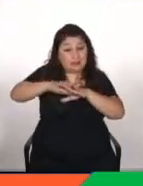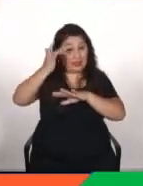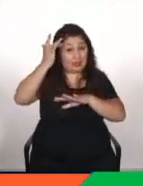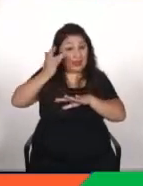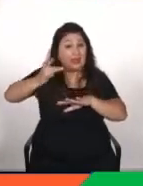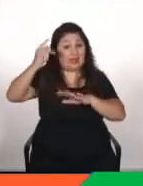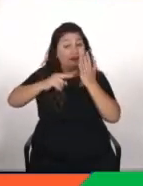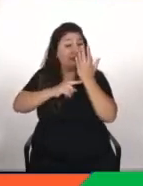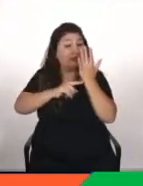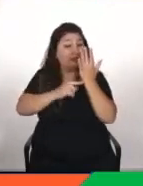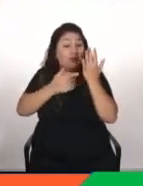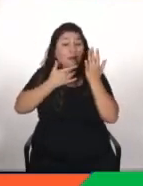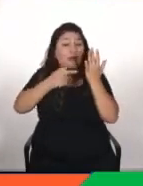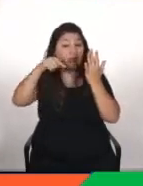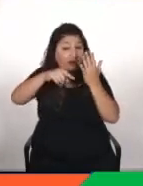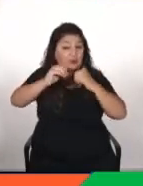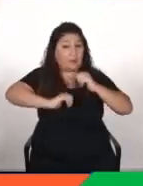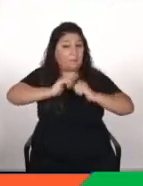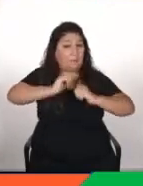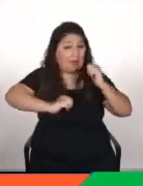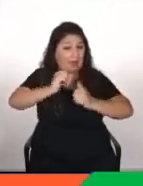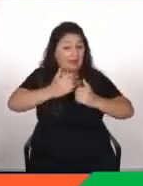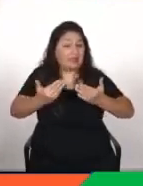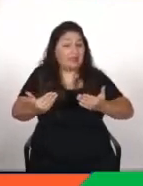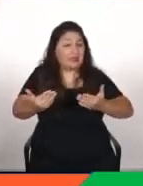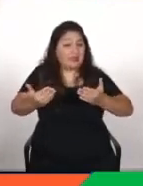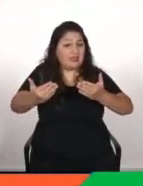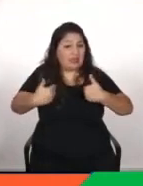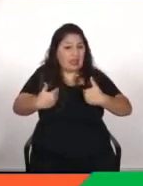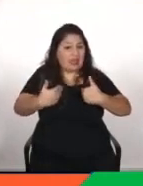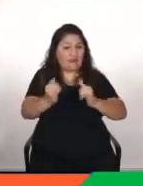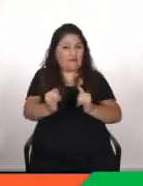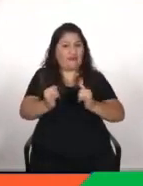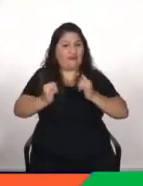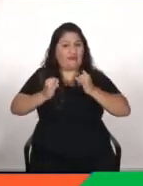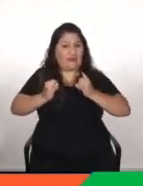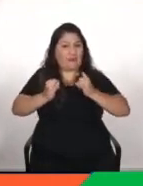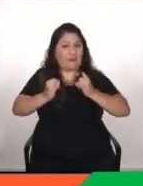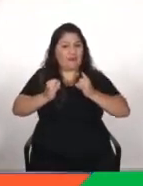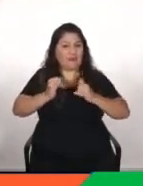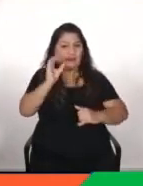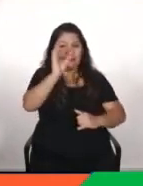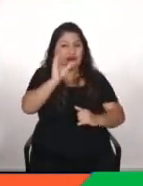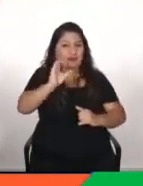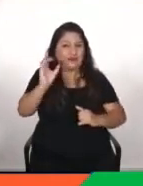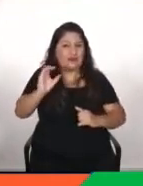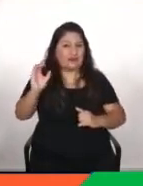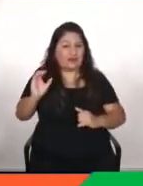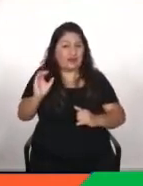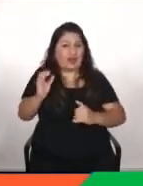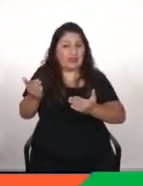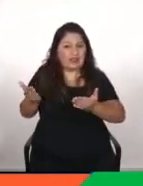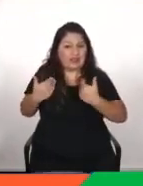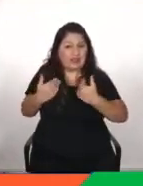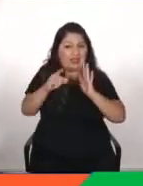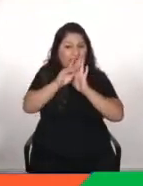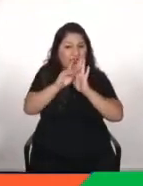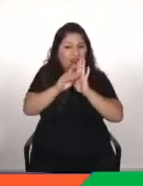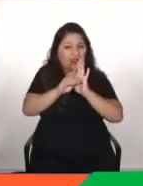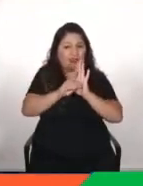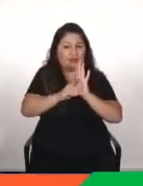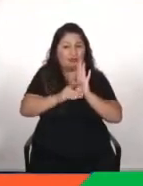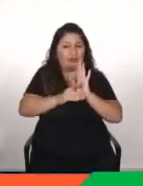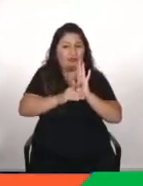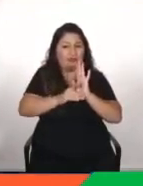ser una máquina que te está dando funcionalidades de buscar en un dataset, de aportarte datos entonces todo esto pues siempre